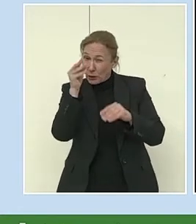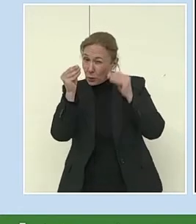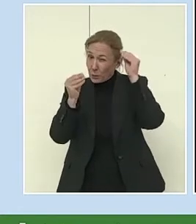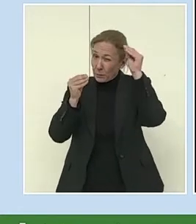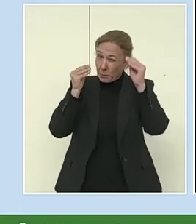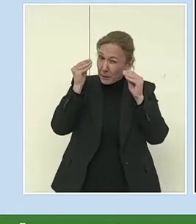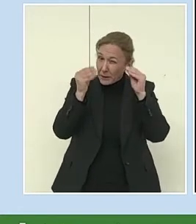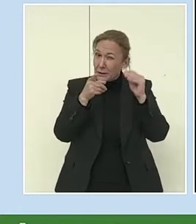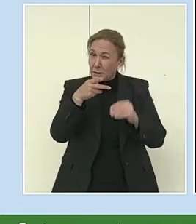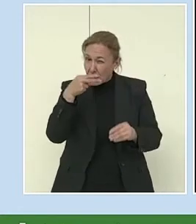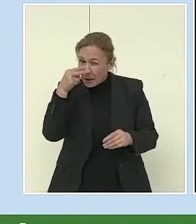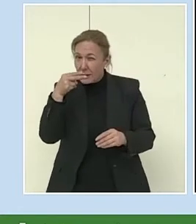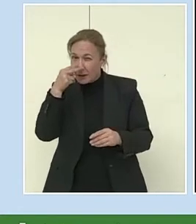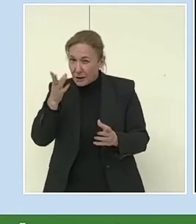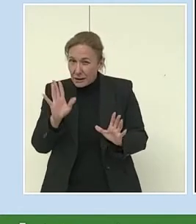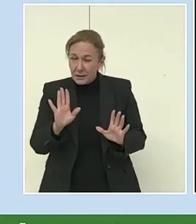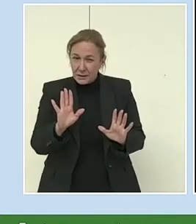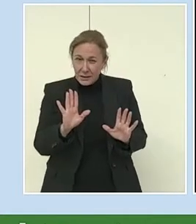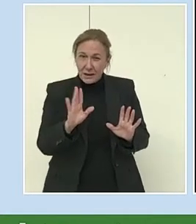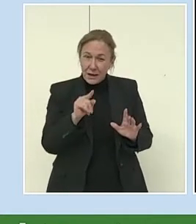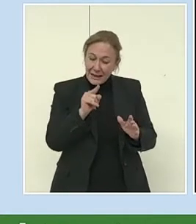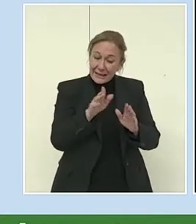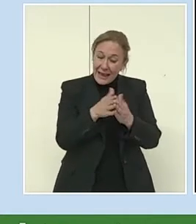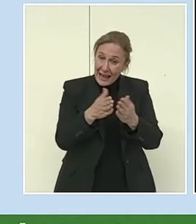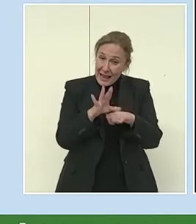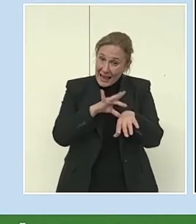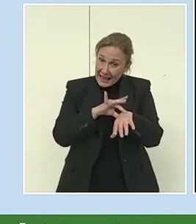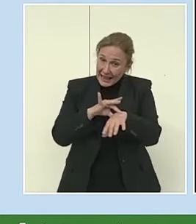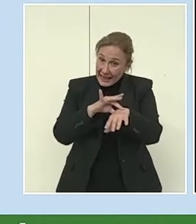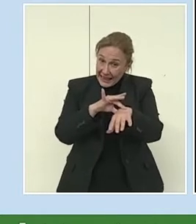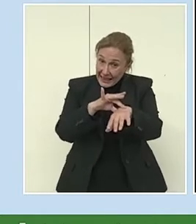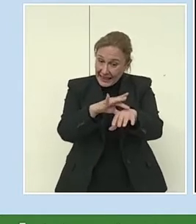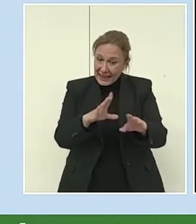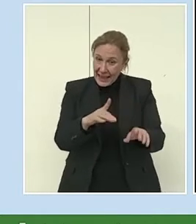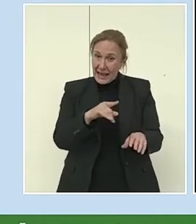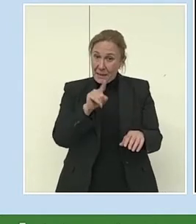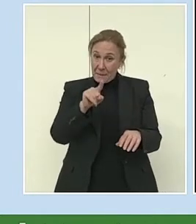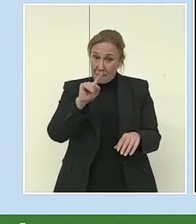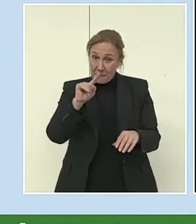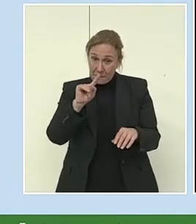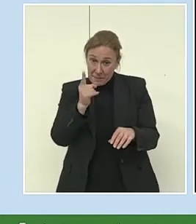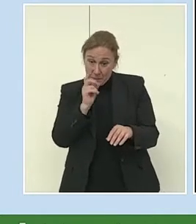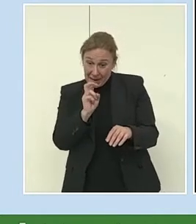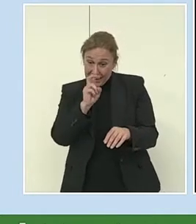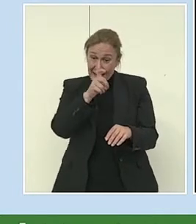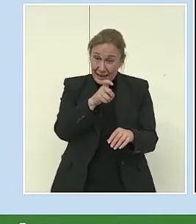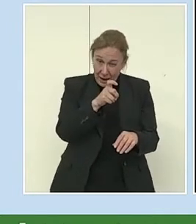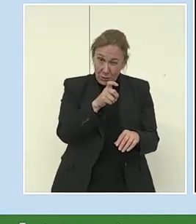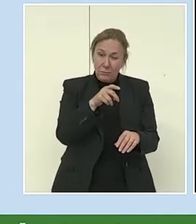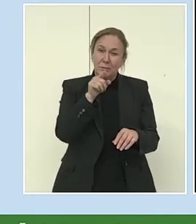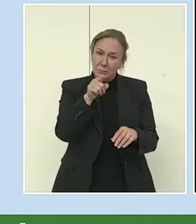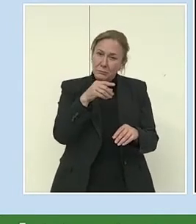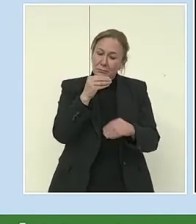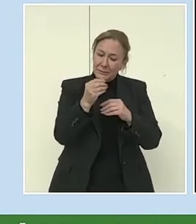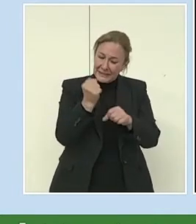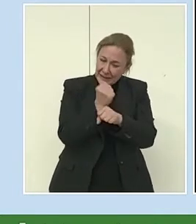que alumnas y alumnos pueden hacer en esta primera, digamos, escala. Fíjense,